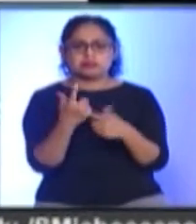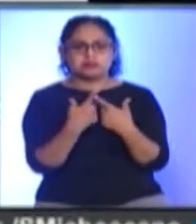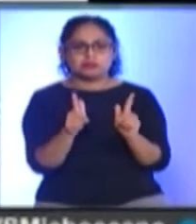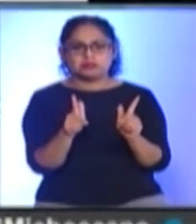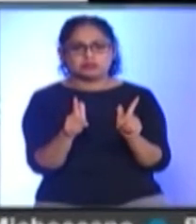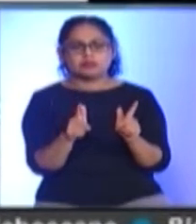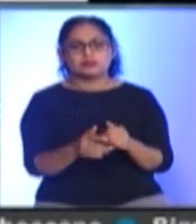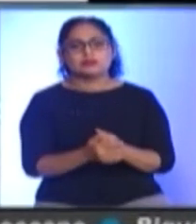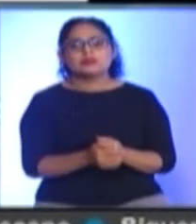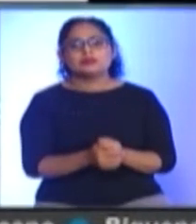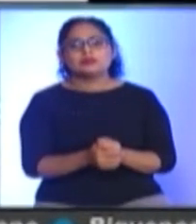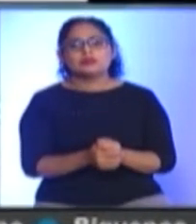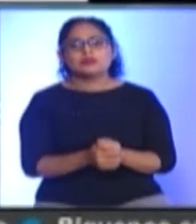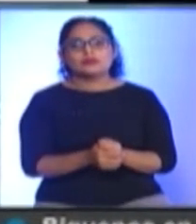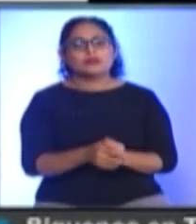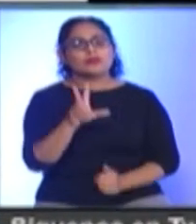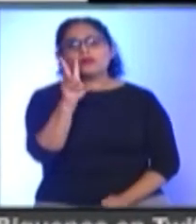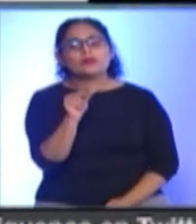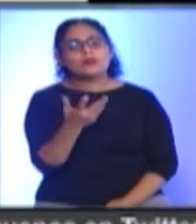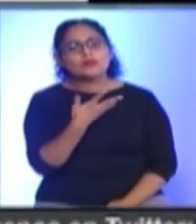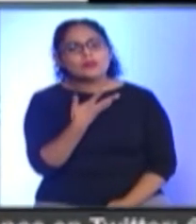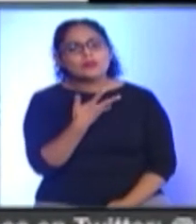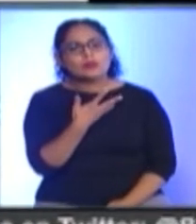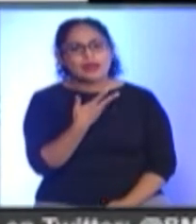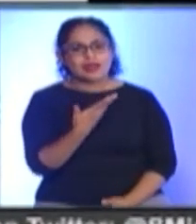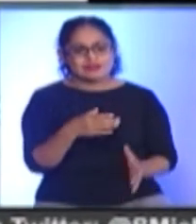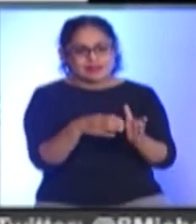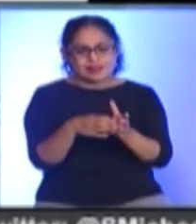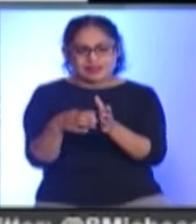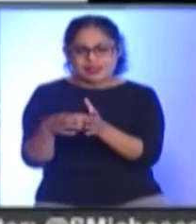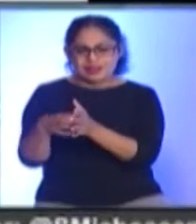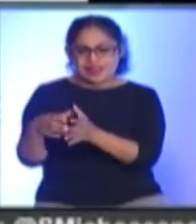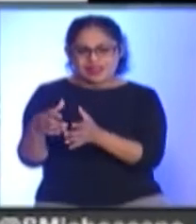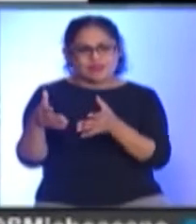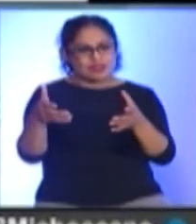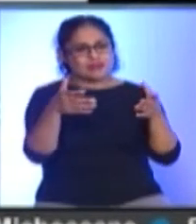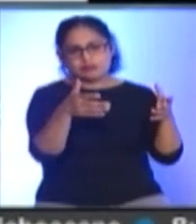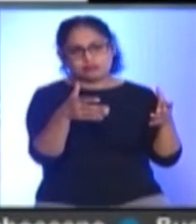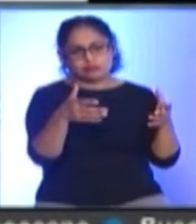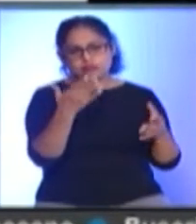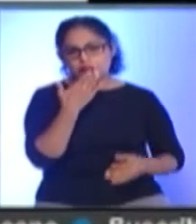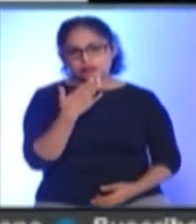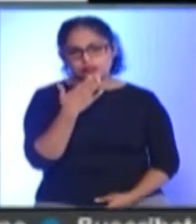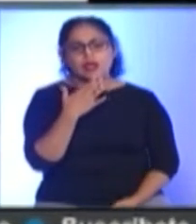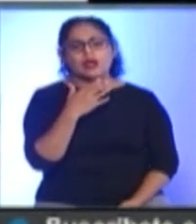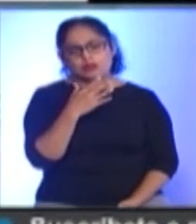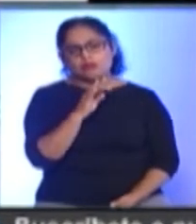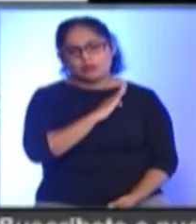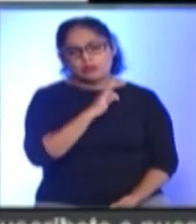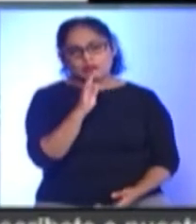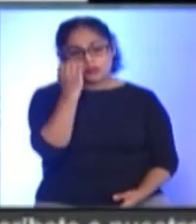No es No habrá Casillas En lugares públicos Salvo en aquellas Escuelas Que nos